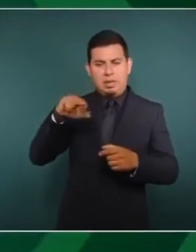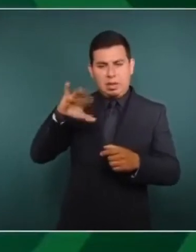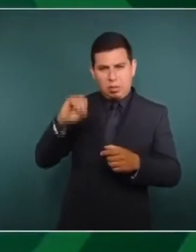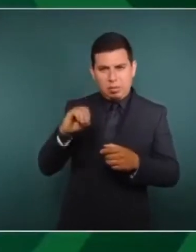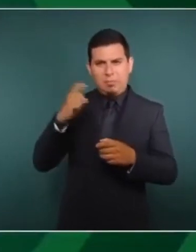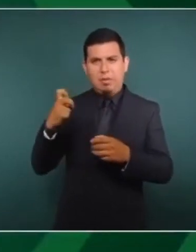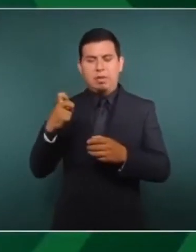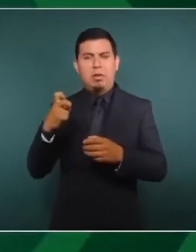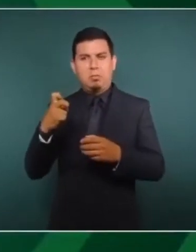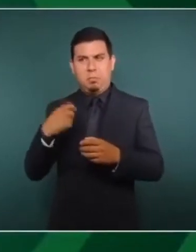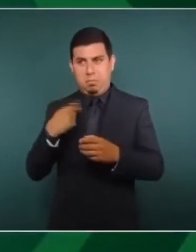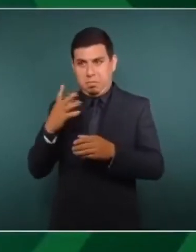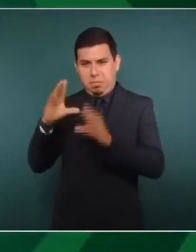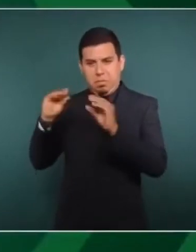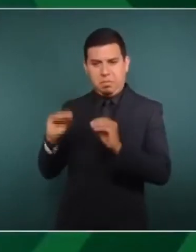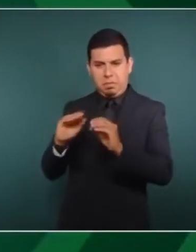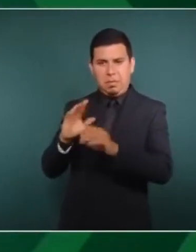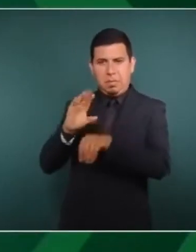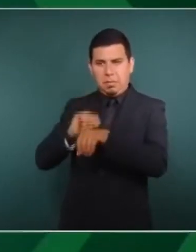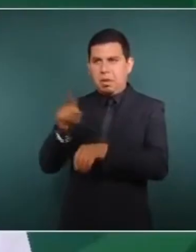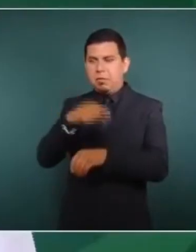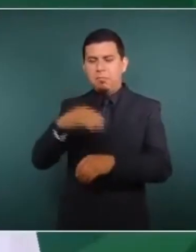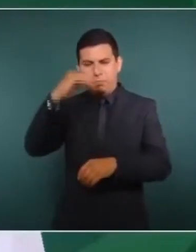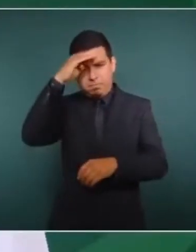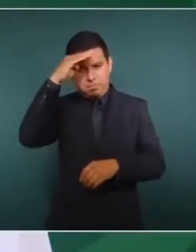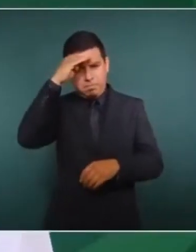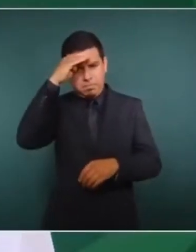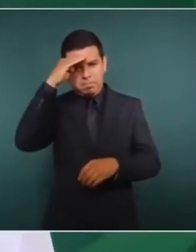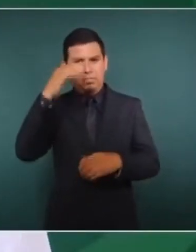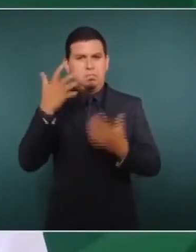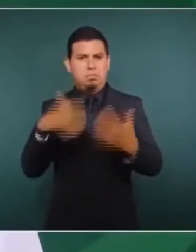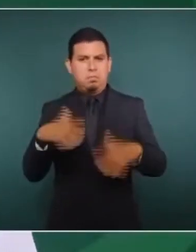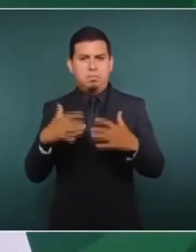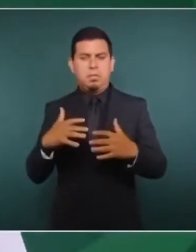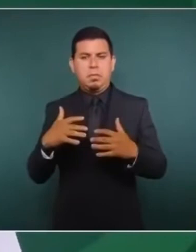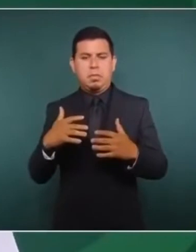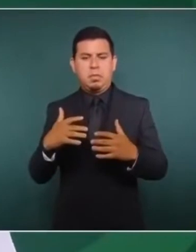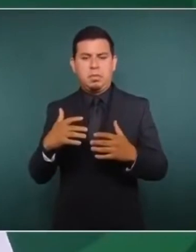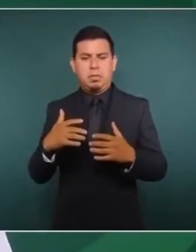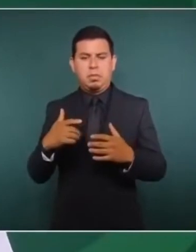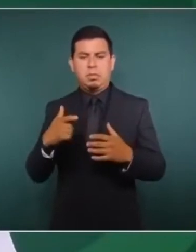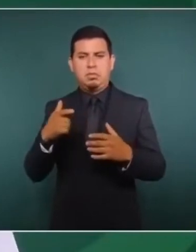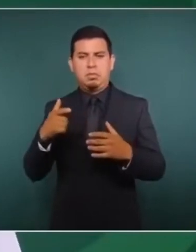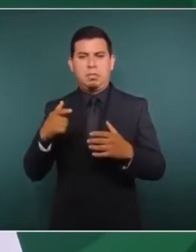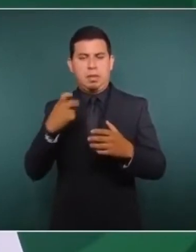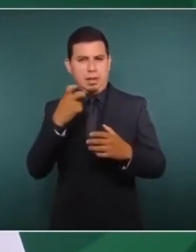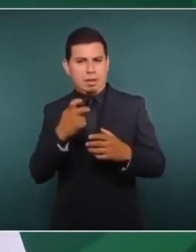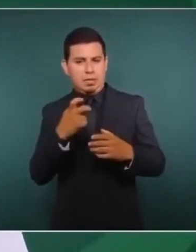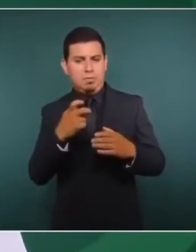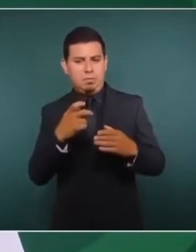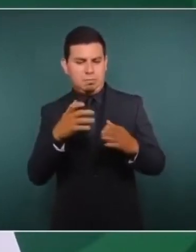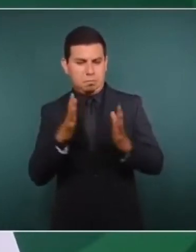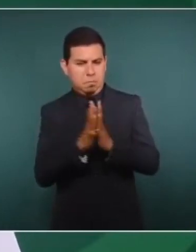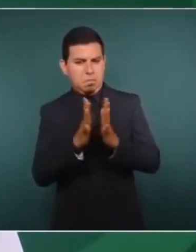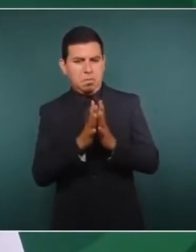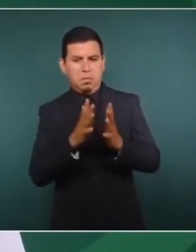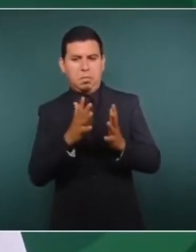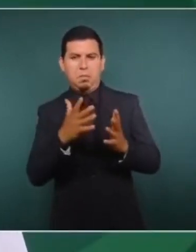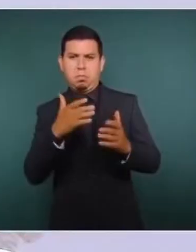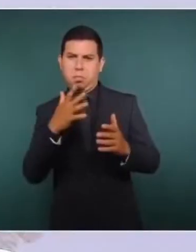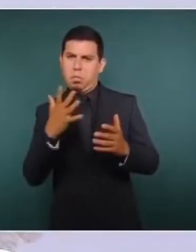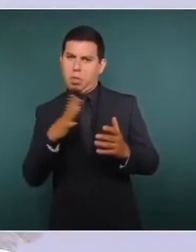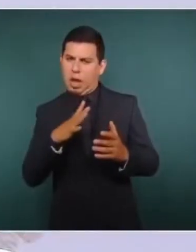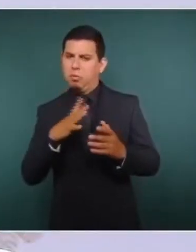eso hay que hacer una pausa y reflexionar sobre las bondades del federalismo y su pacto fiscal.